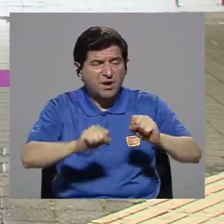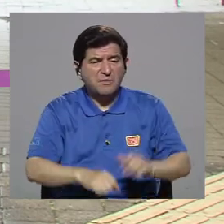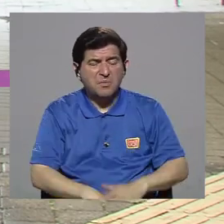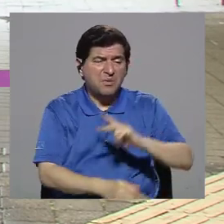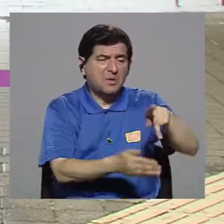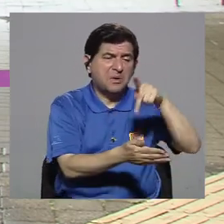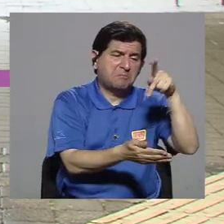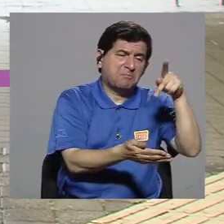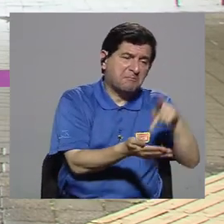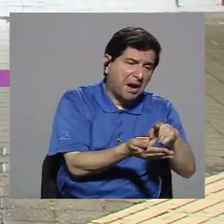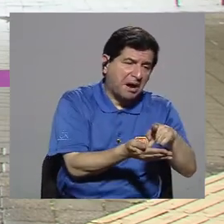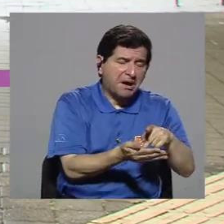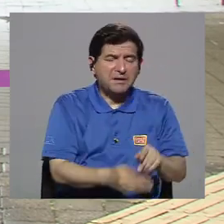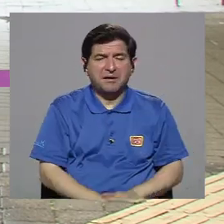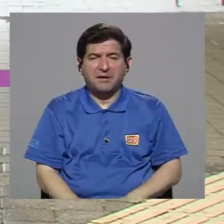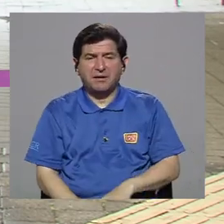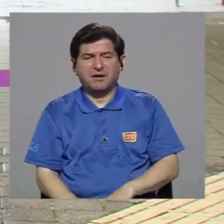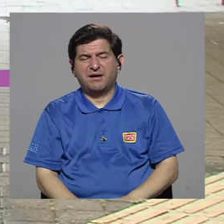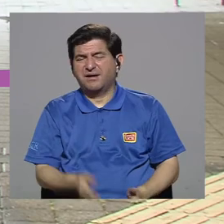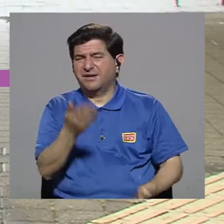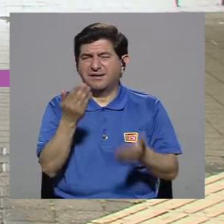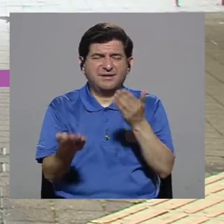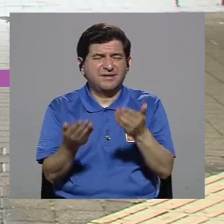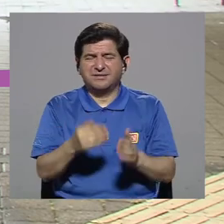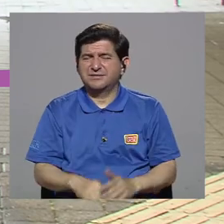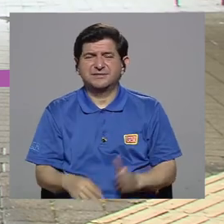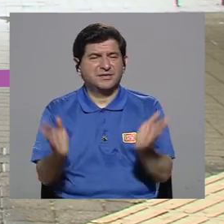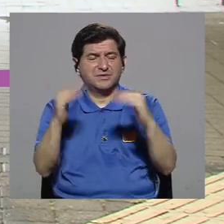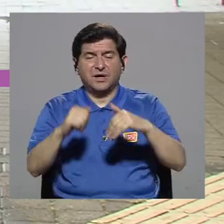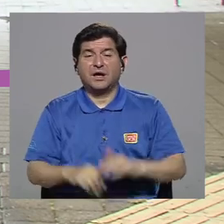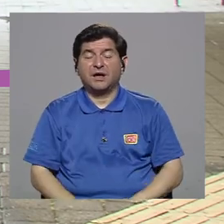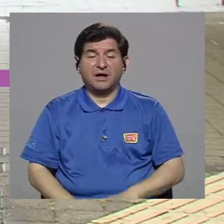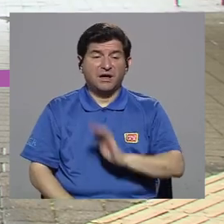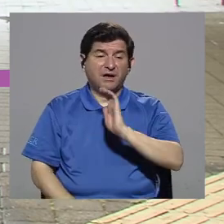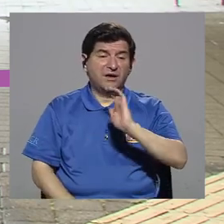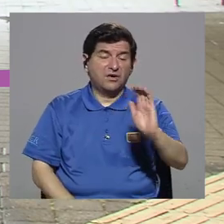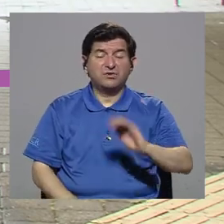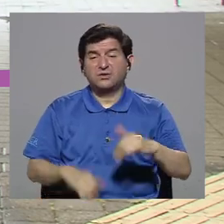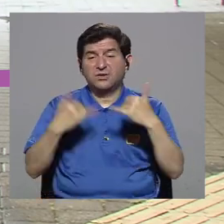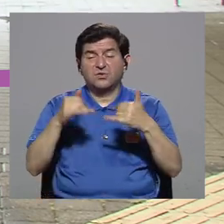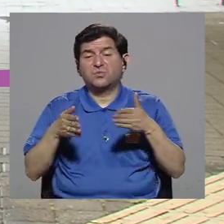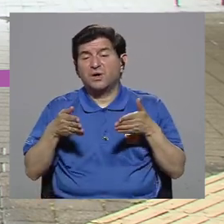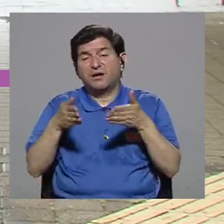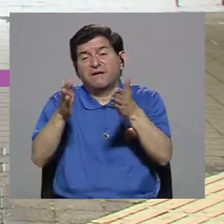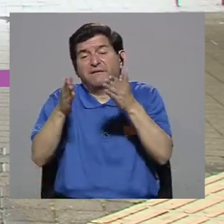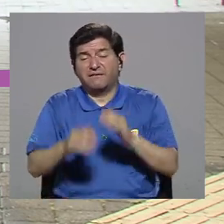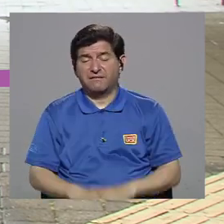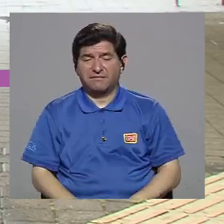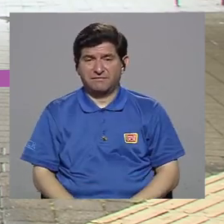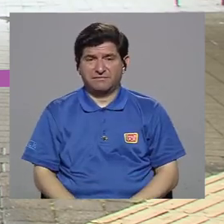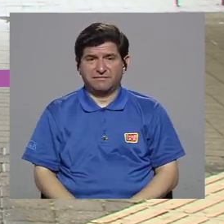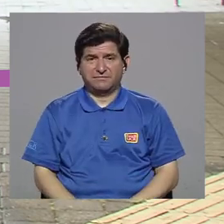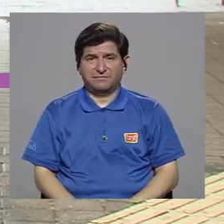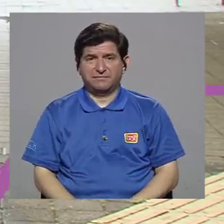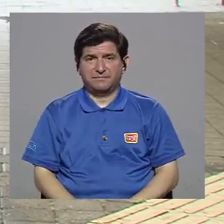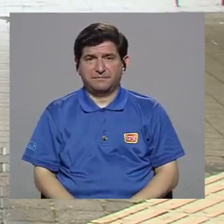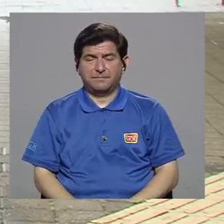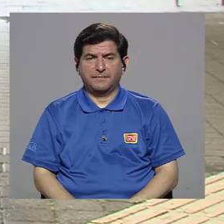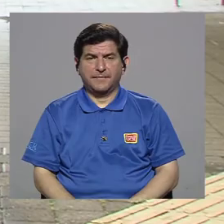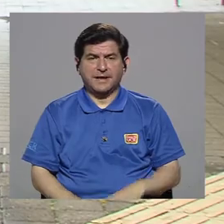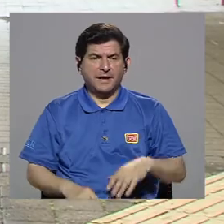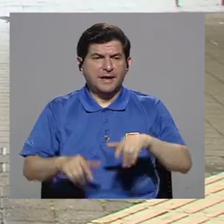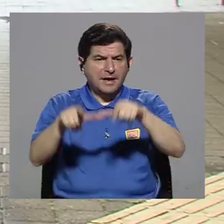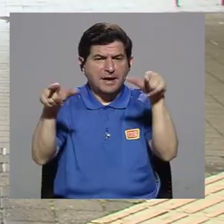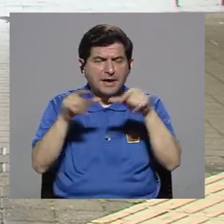parques oficiales o mucha disponibilidad de espacios. Los chicos juegan en la calle, al fin de cuentas. Entonces, que lo hagan en las partes menos